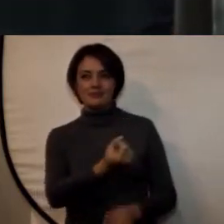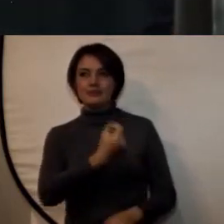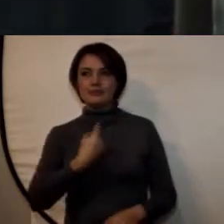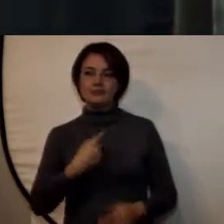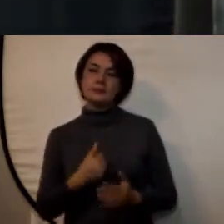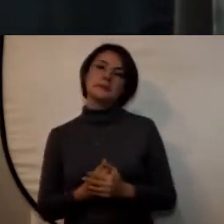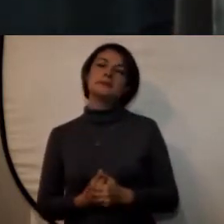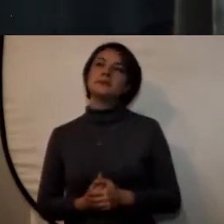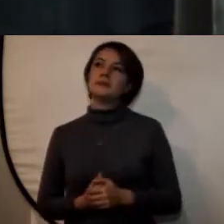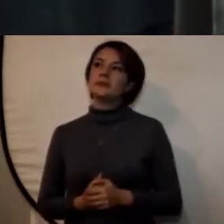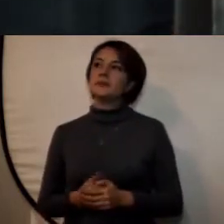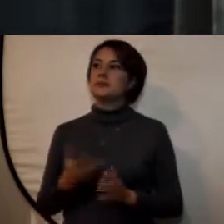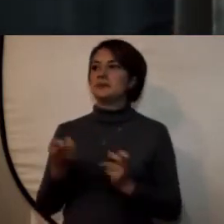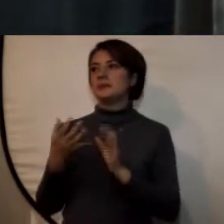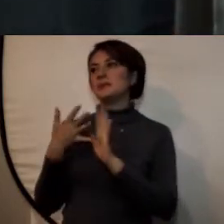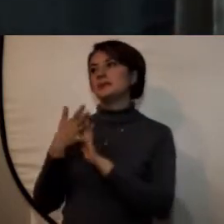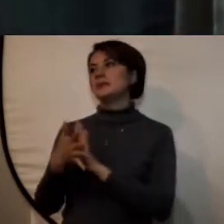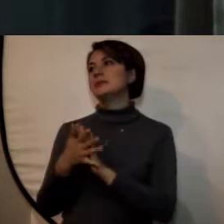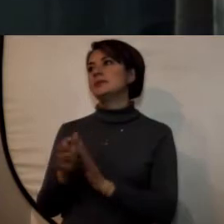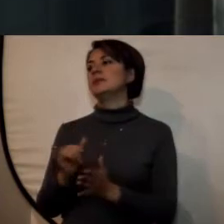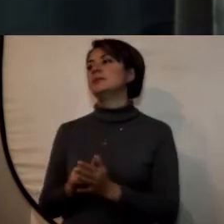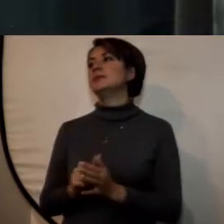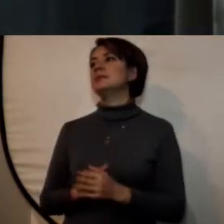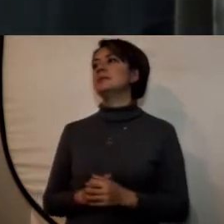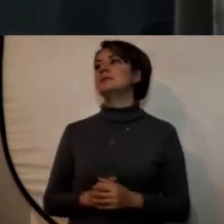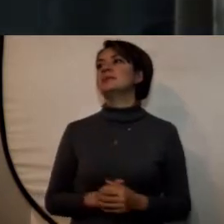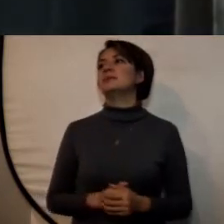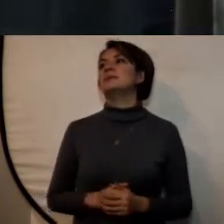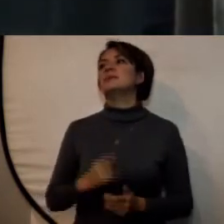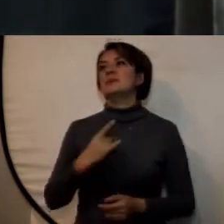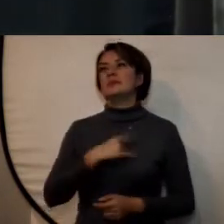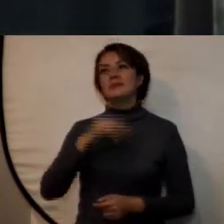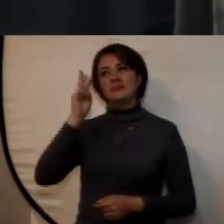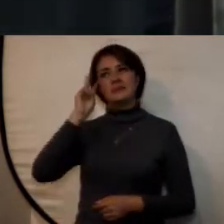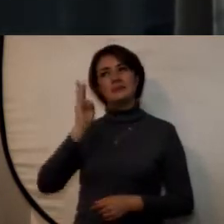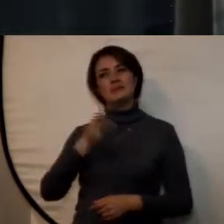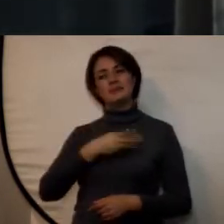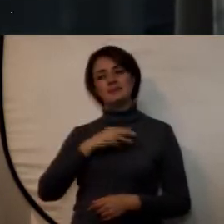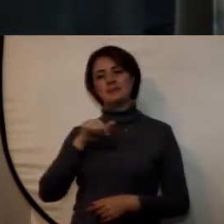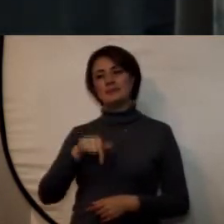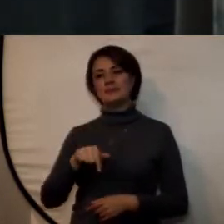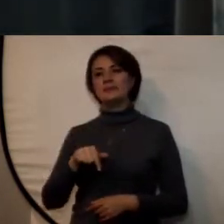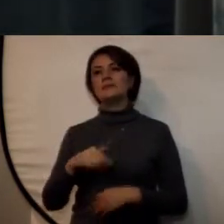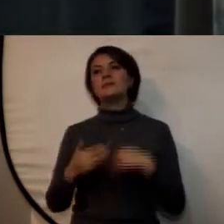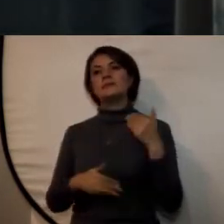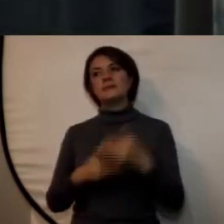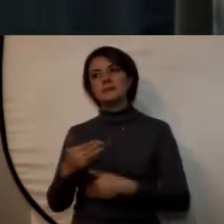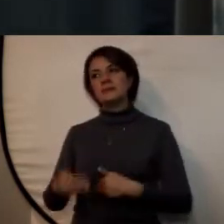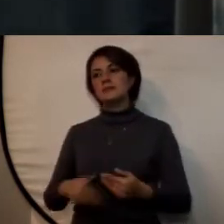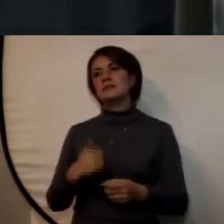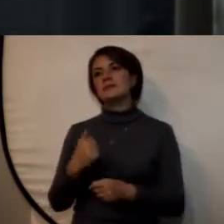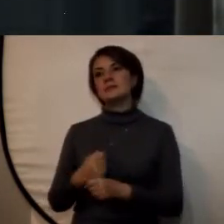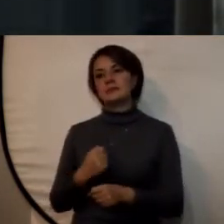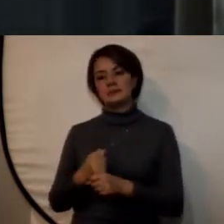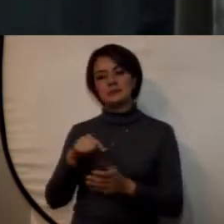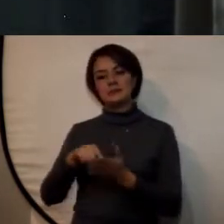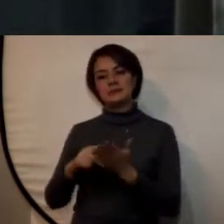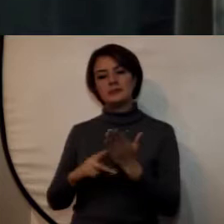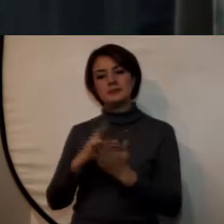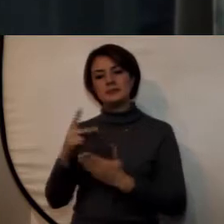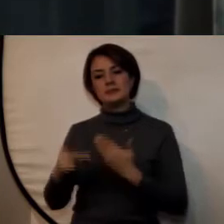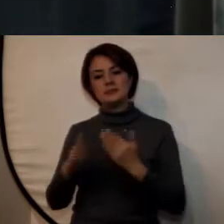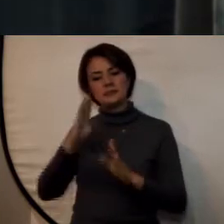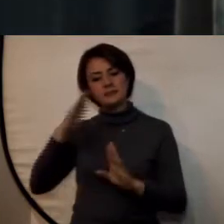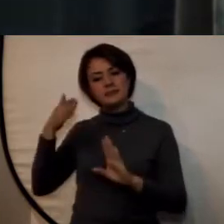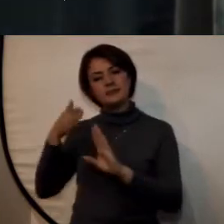permítanme comentarle lo siguiente la universidad militar nueva granada ha venido desarrollando proyectos